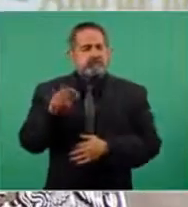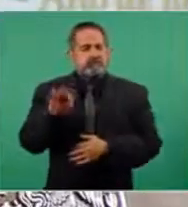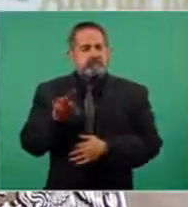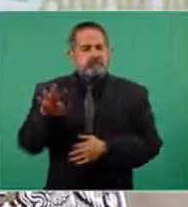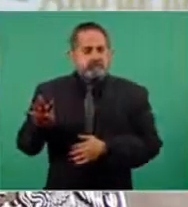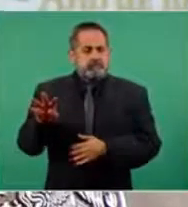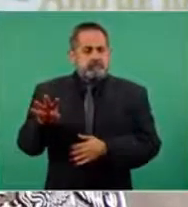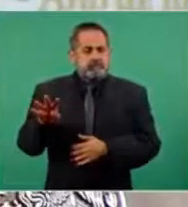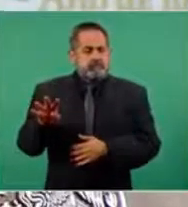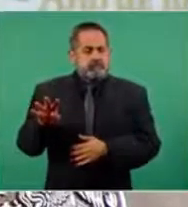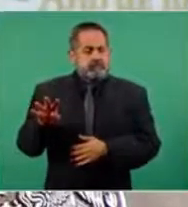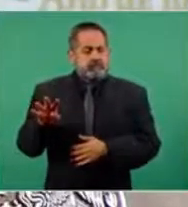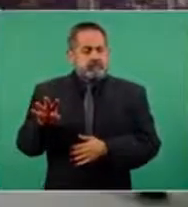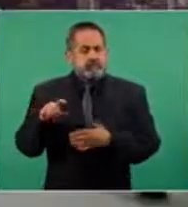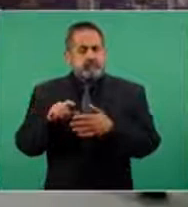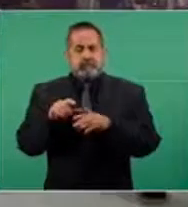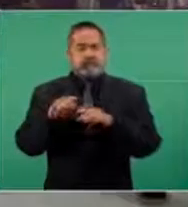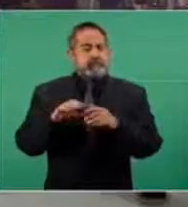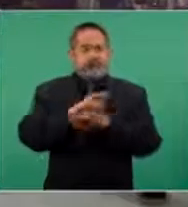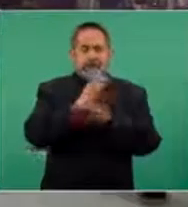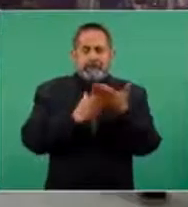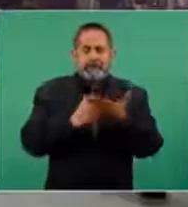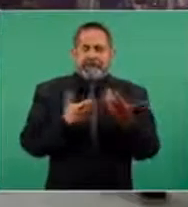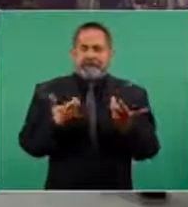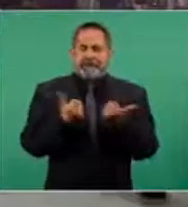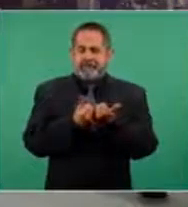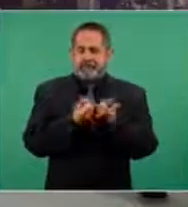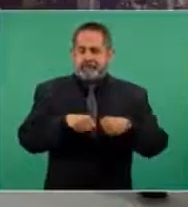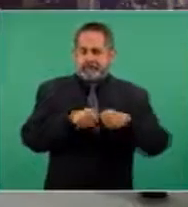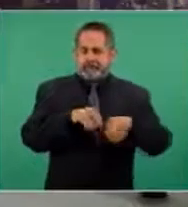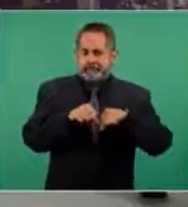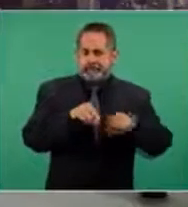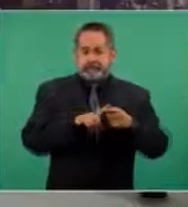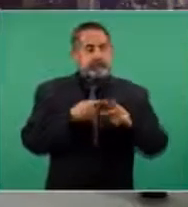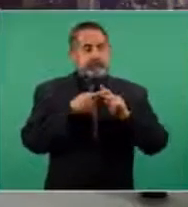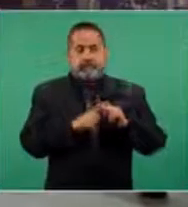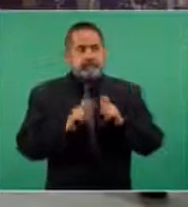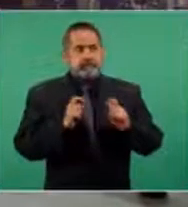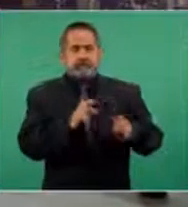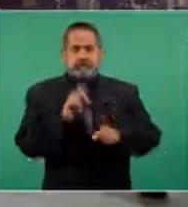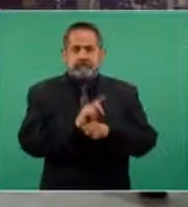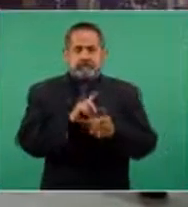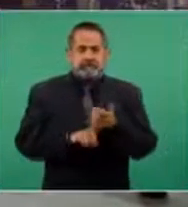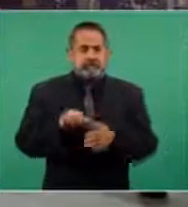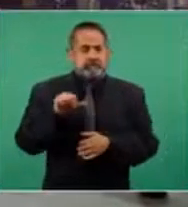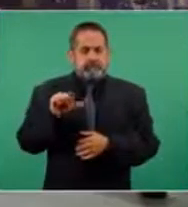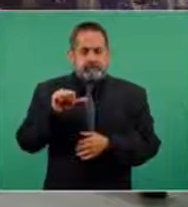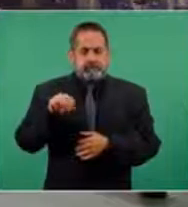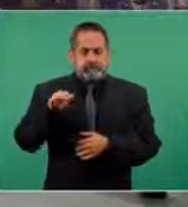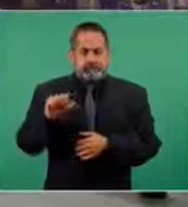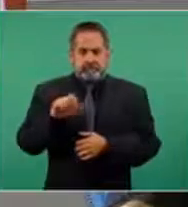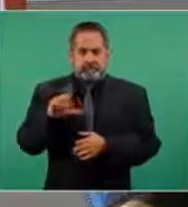regla primera, del contrato colectivo de trabajo a partir del 16 de marzo